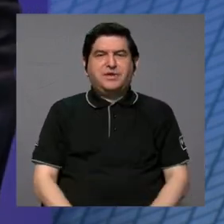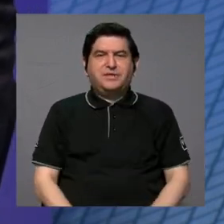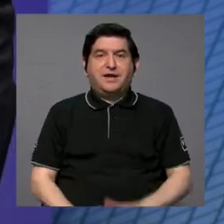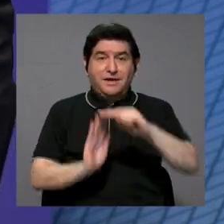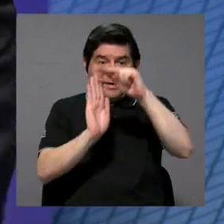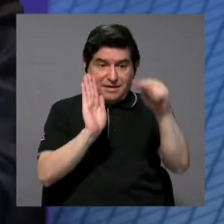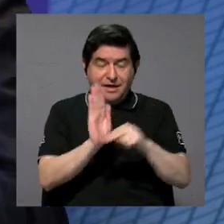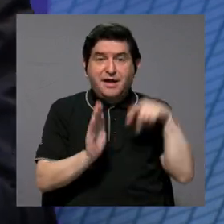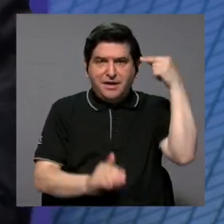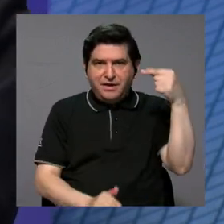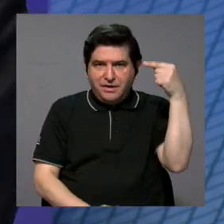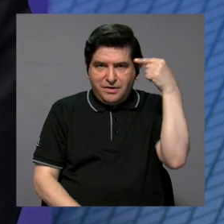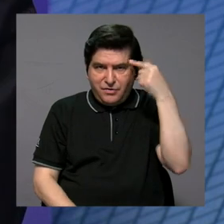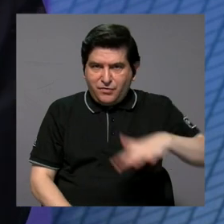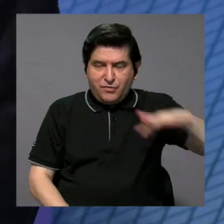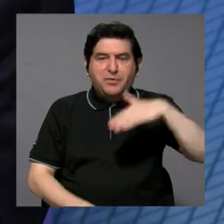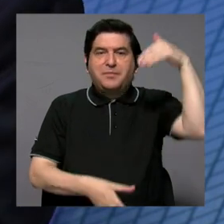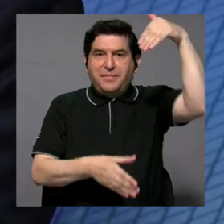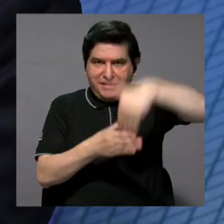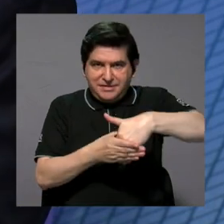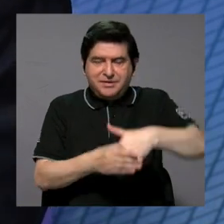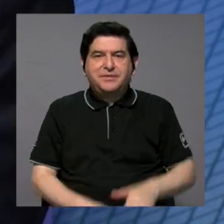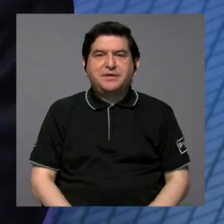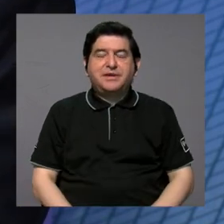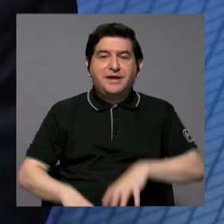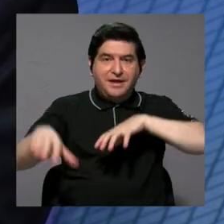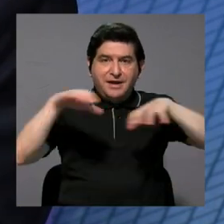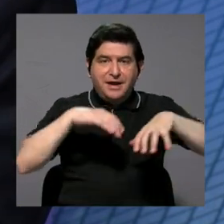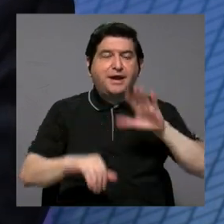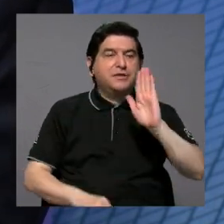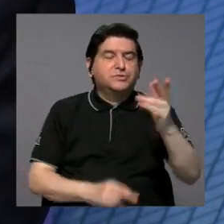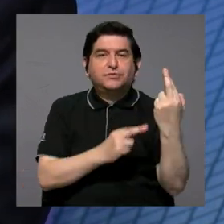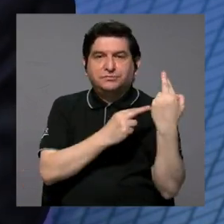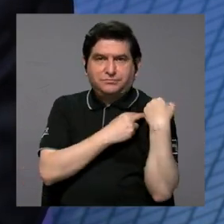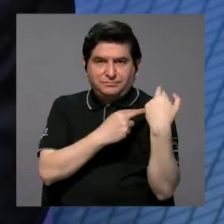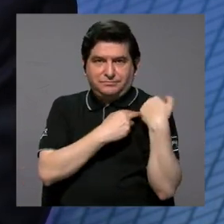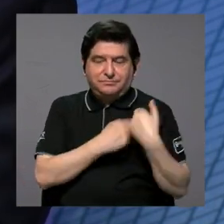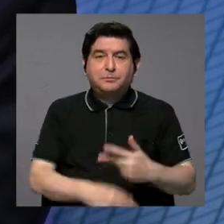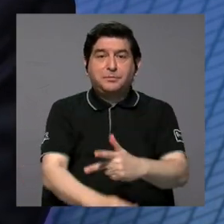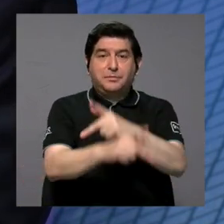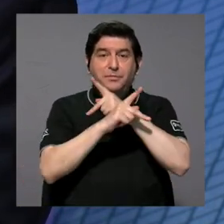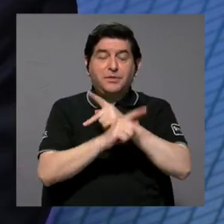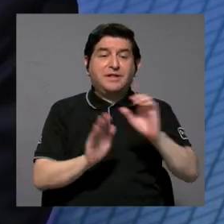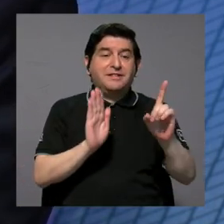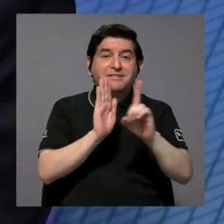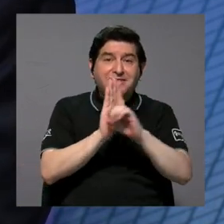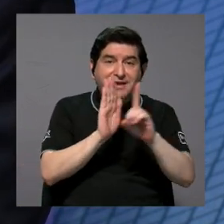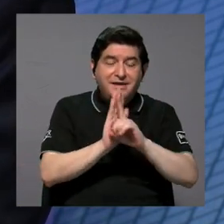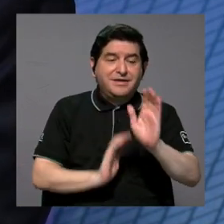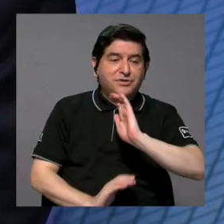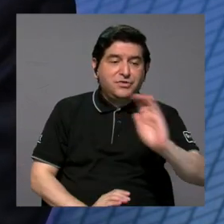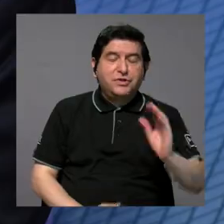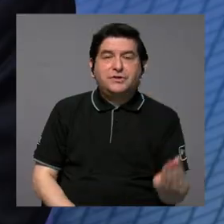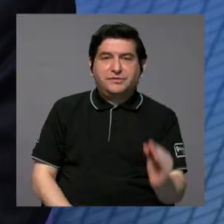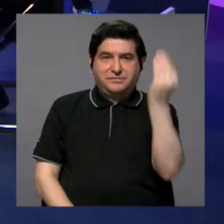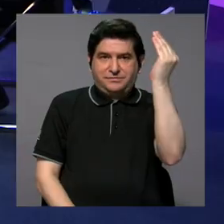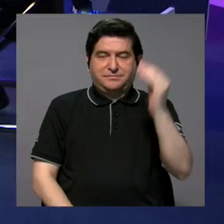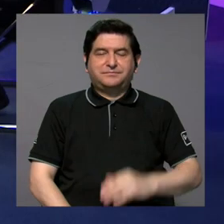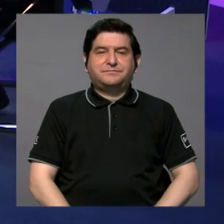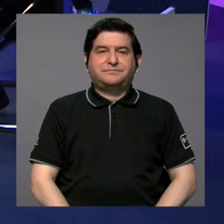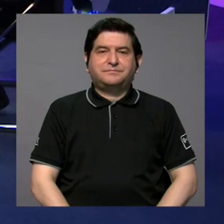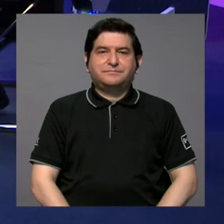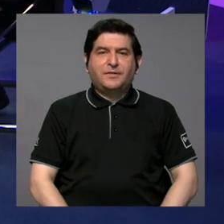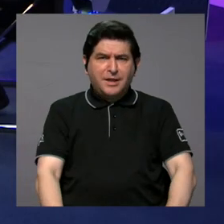marco al Estado para que pueda intervenir y hacer las acciones que le corresponden en protección de los derechos de niñas, niñas y adolescentes.